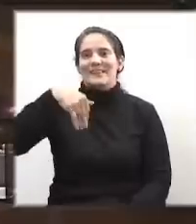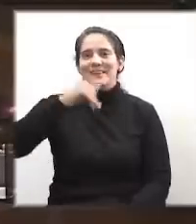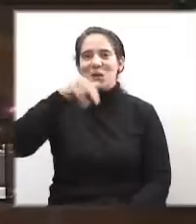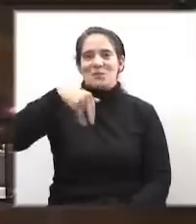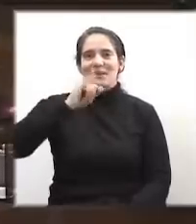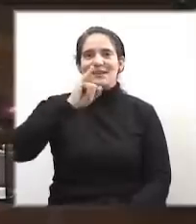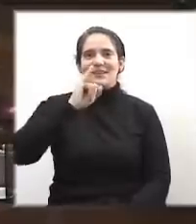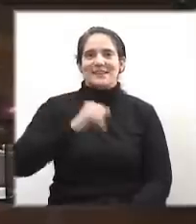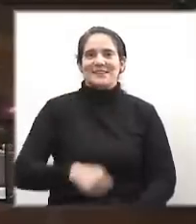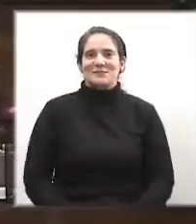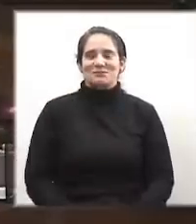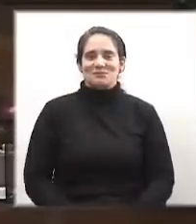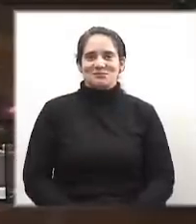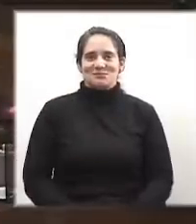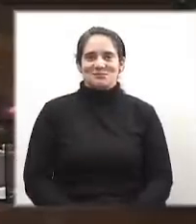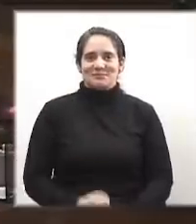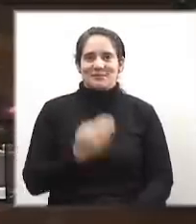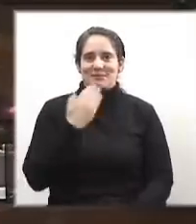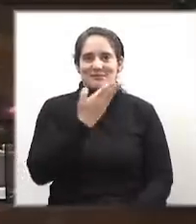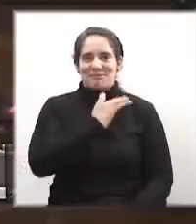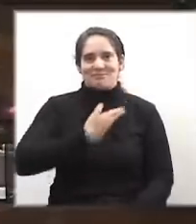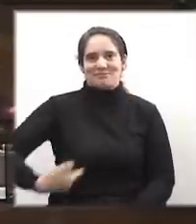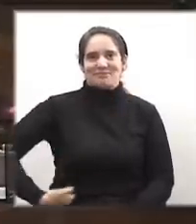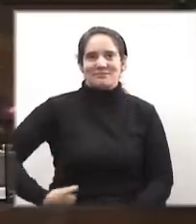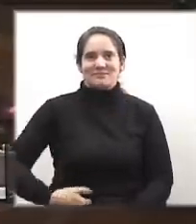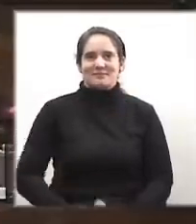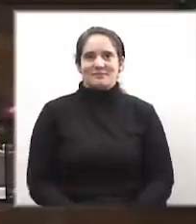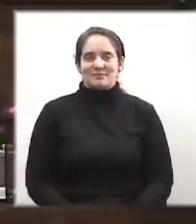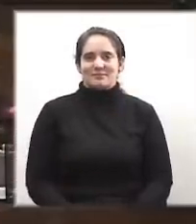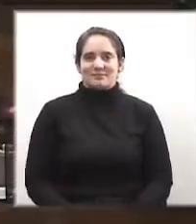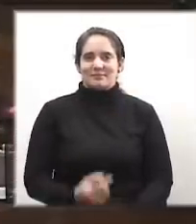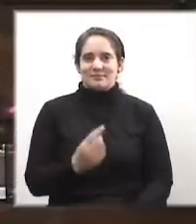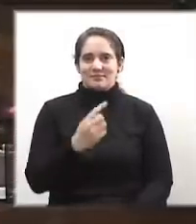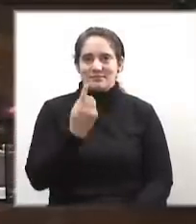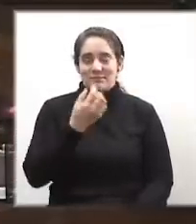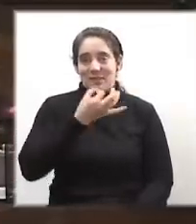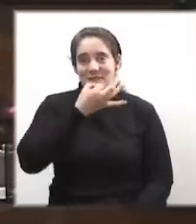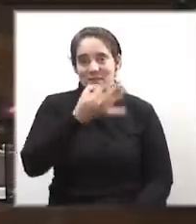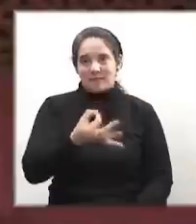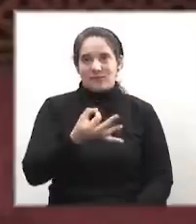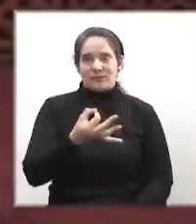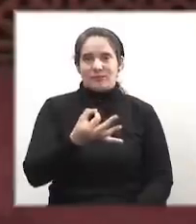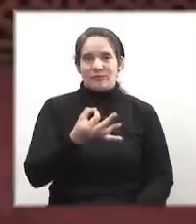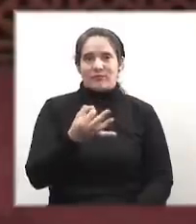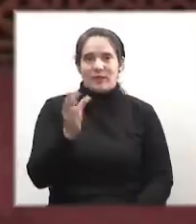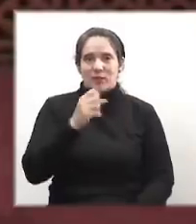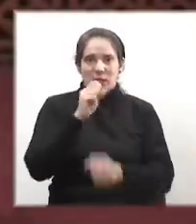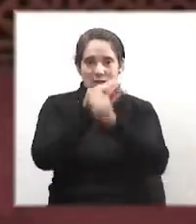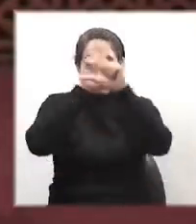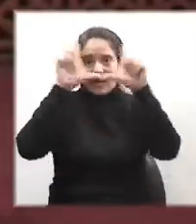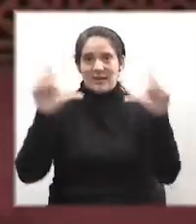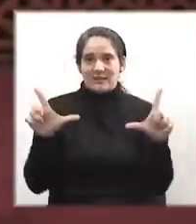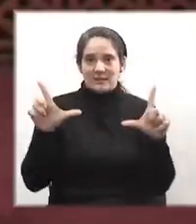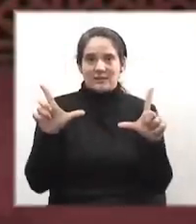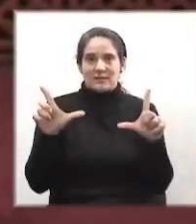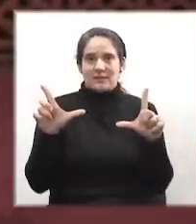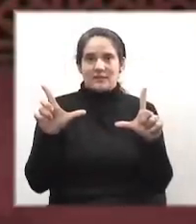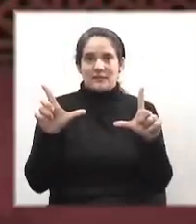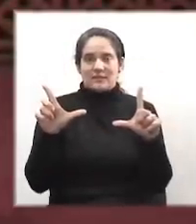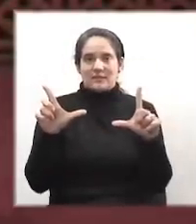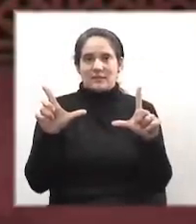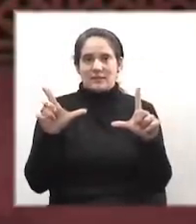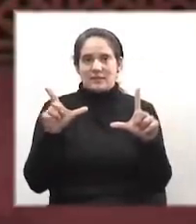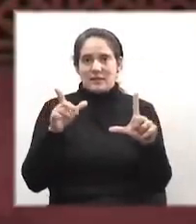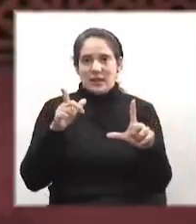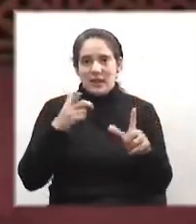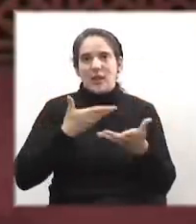Muchas gracias, señora Presidente. En primer lugar, quiero dejar bien claro que